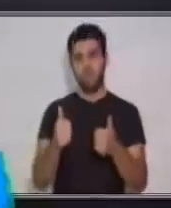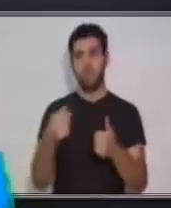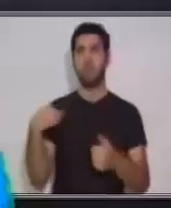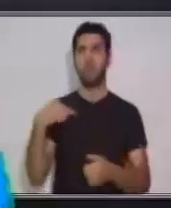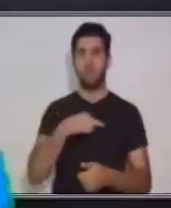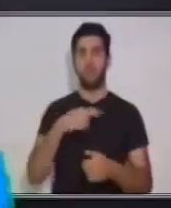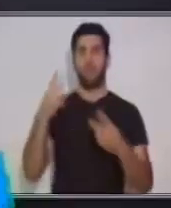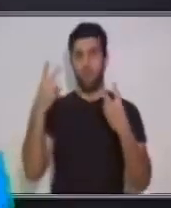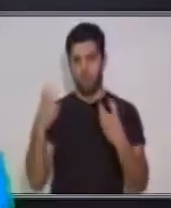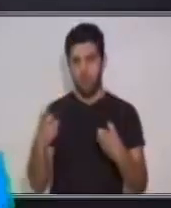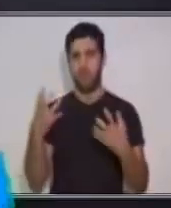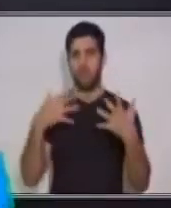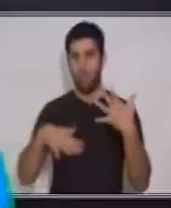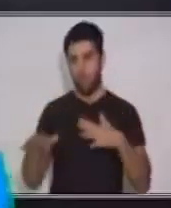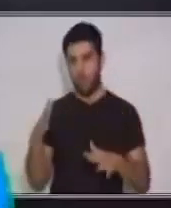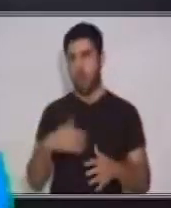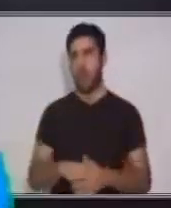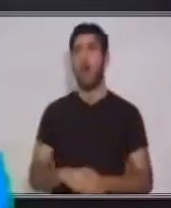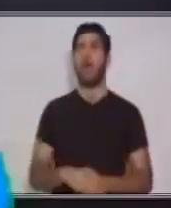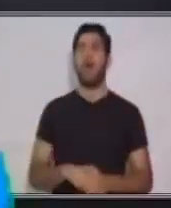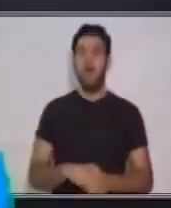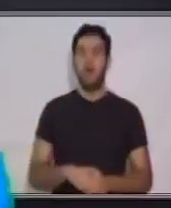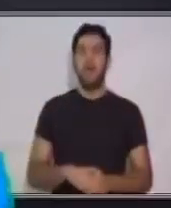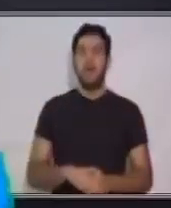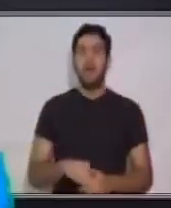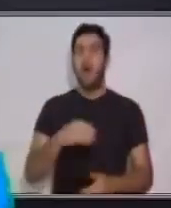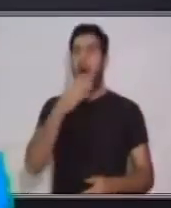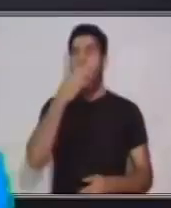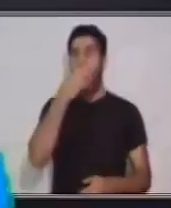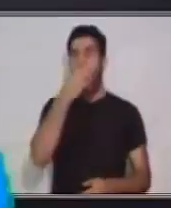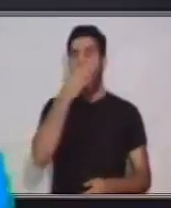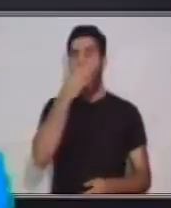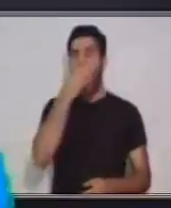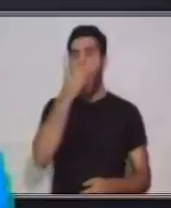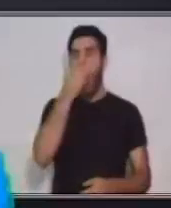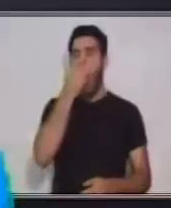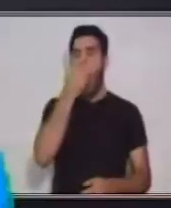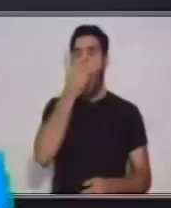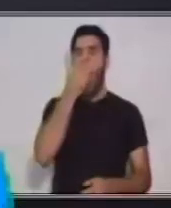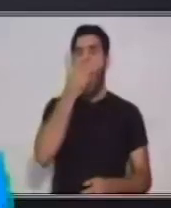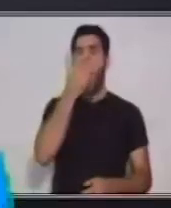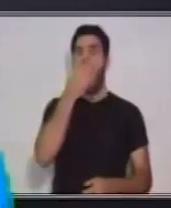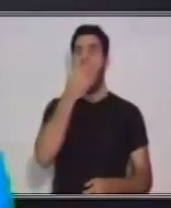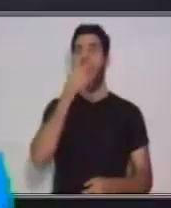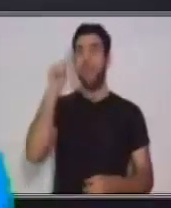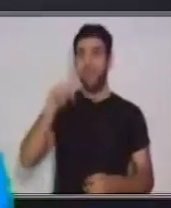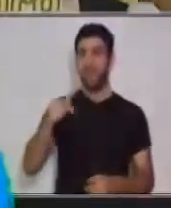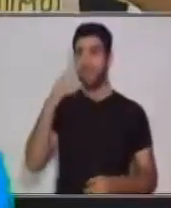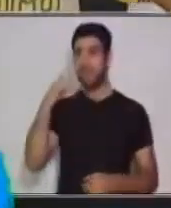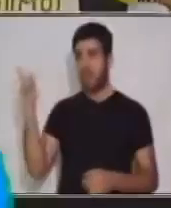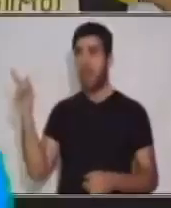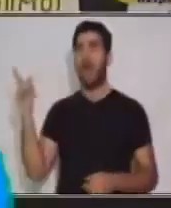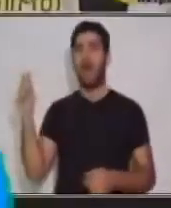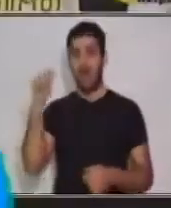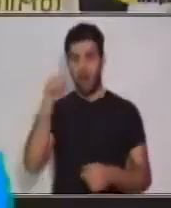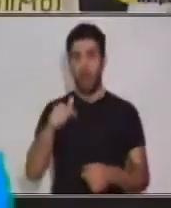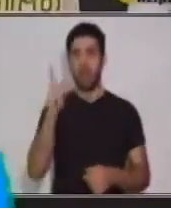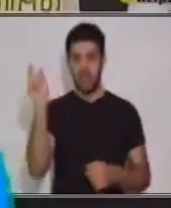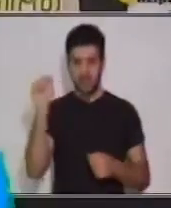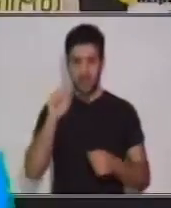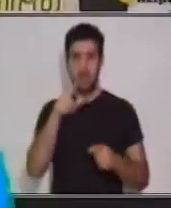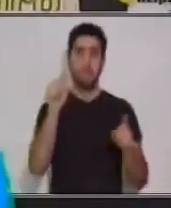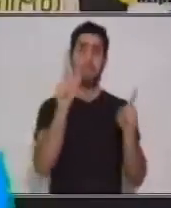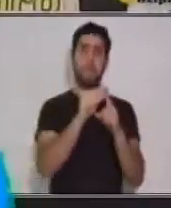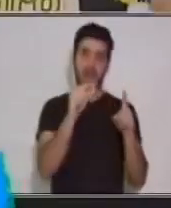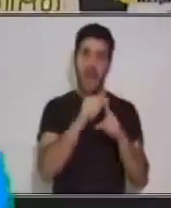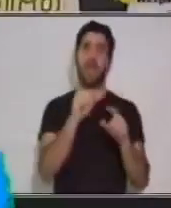nuevamente. Y en este caso sí tienes que decir la palabra que aparece escrita acá. Amarillo, azul, naranja, negro, rojo, verde.